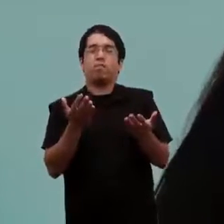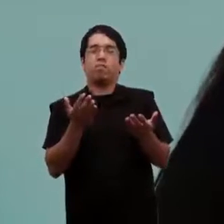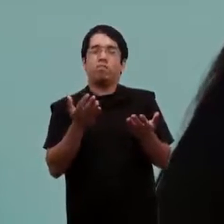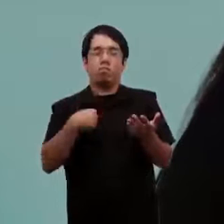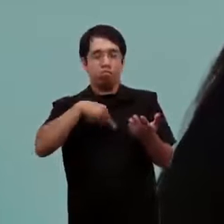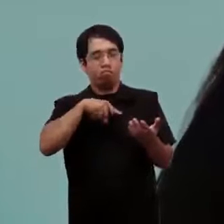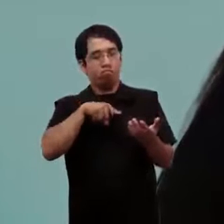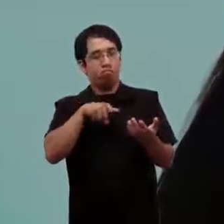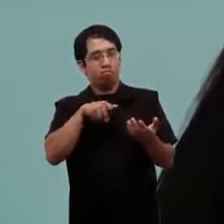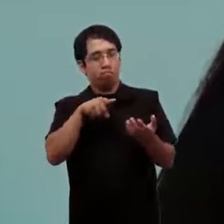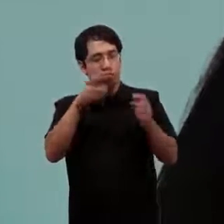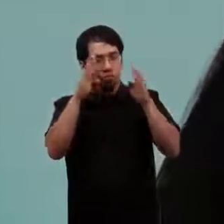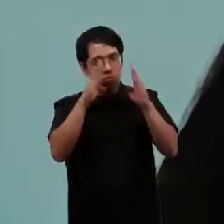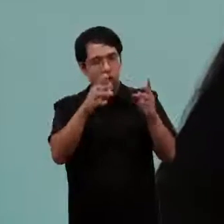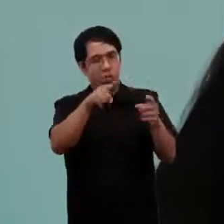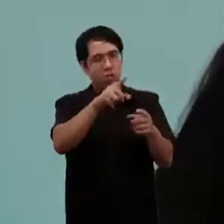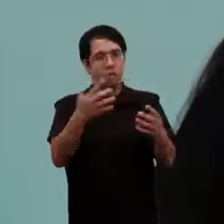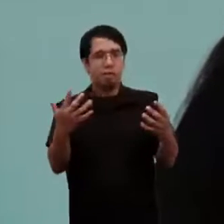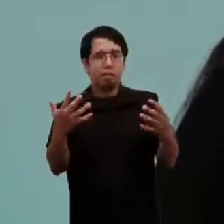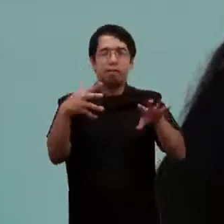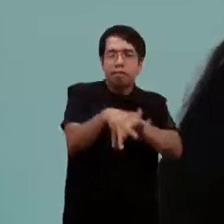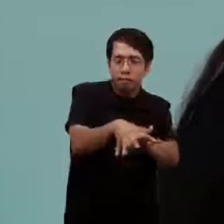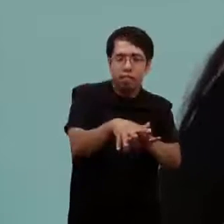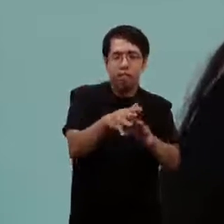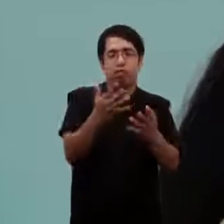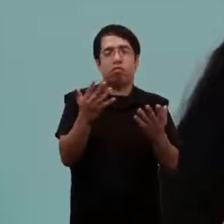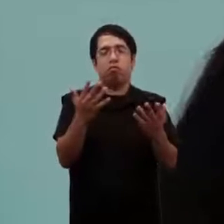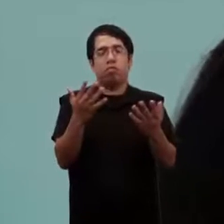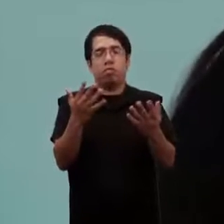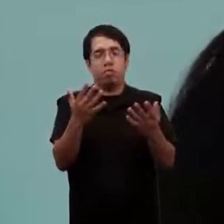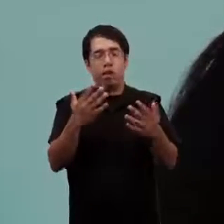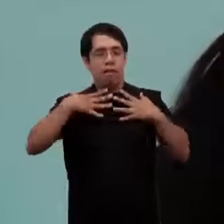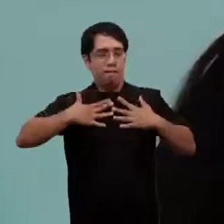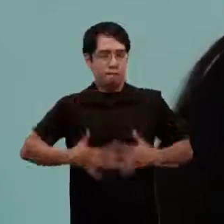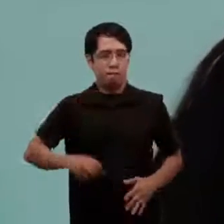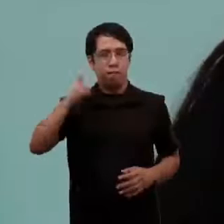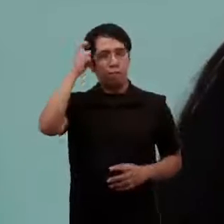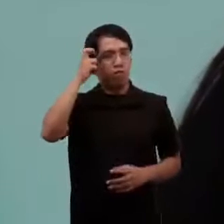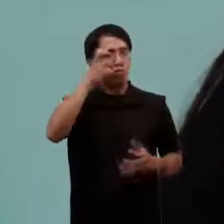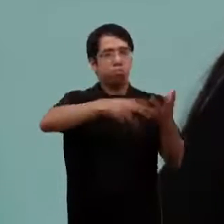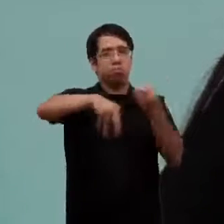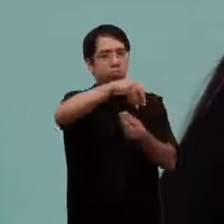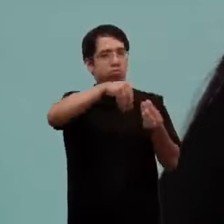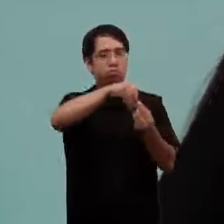desde un punto de vista integral desde un punto de vista biopsicosocial